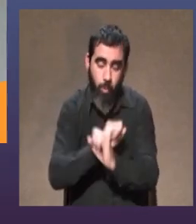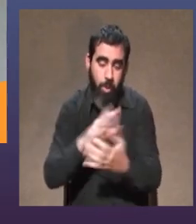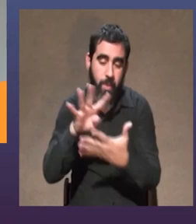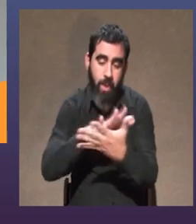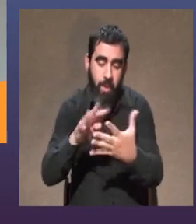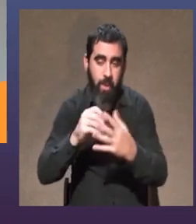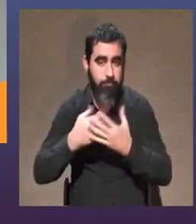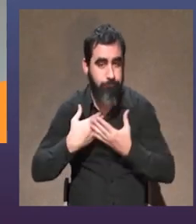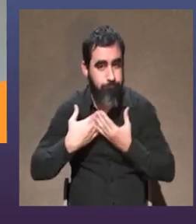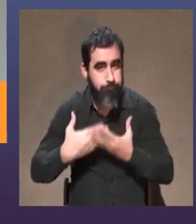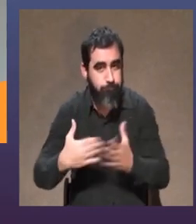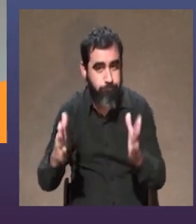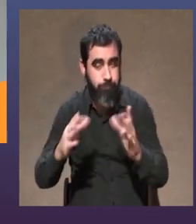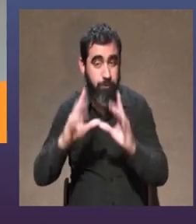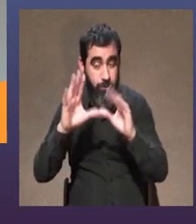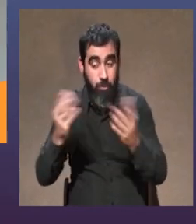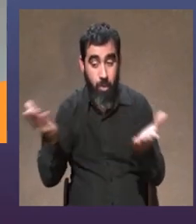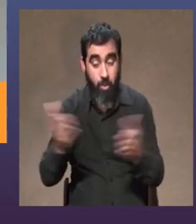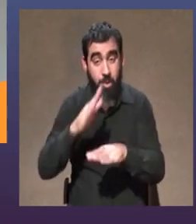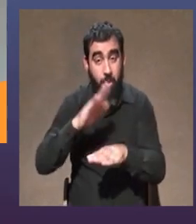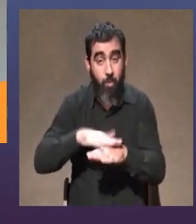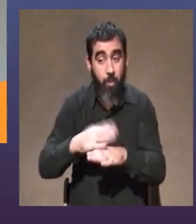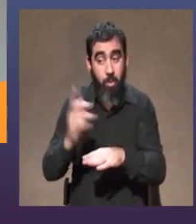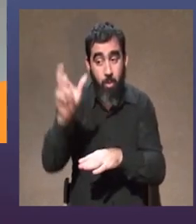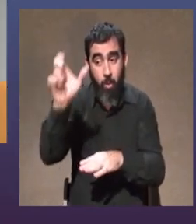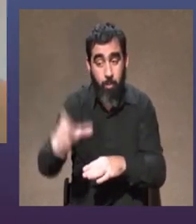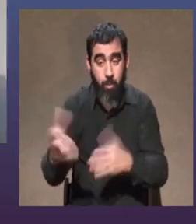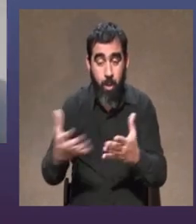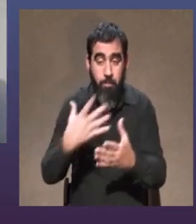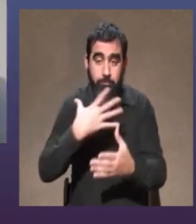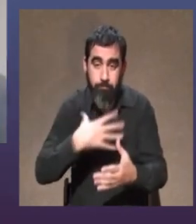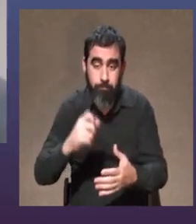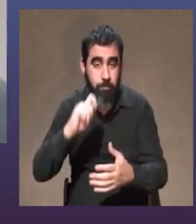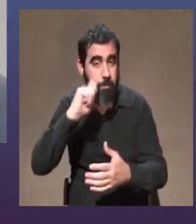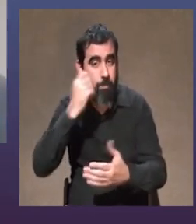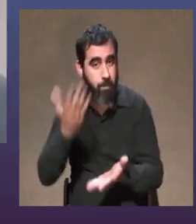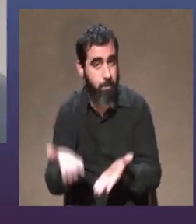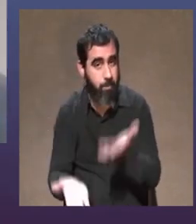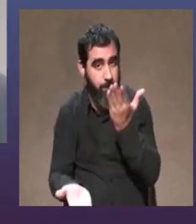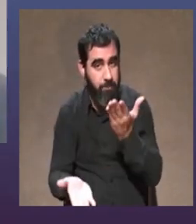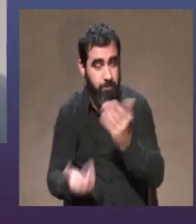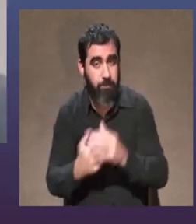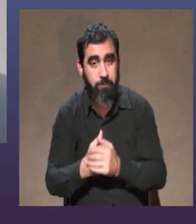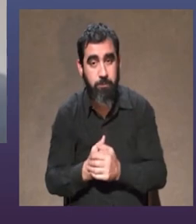te abre el alma y en este momento Leonor sería una de las personas que me está inspirando